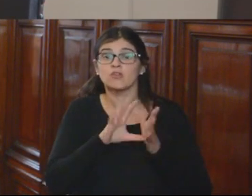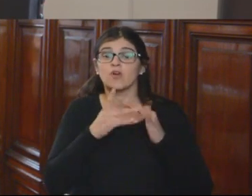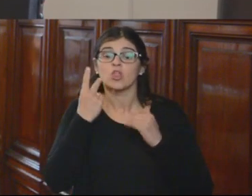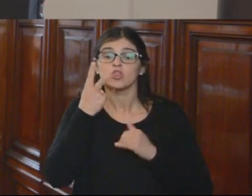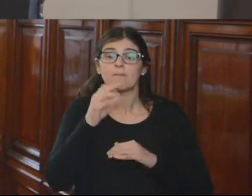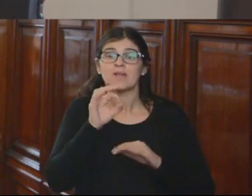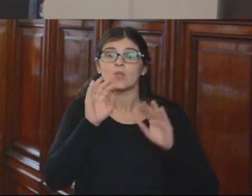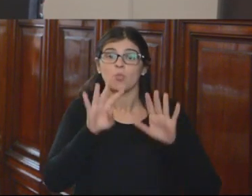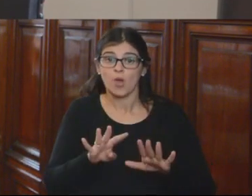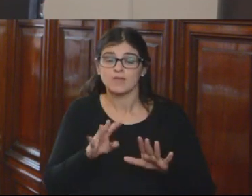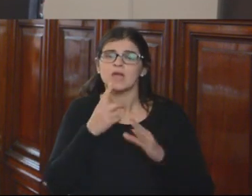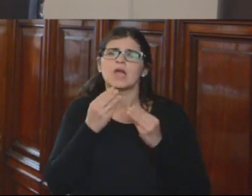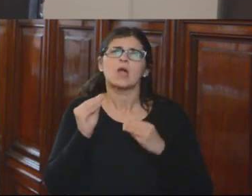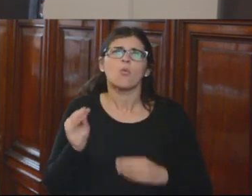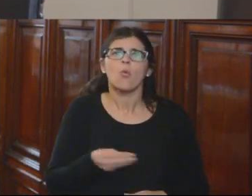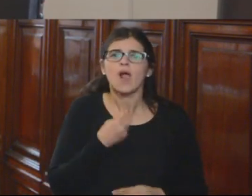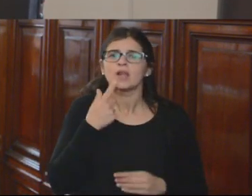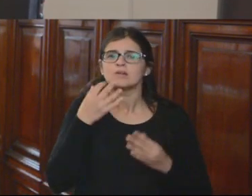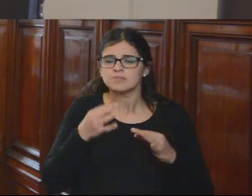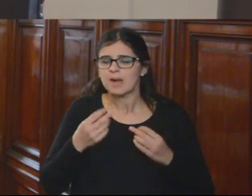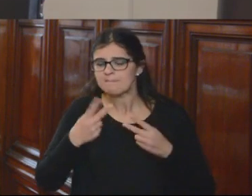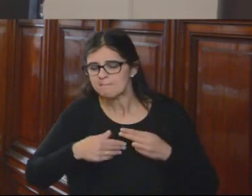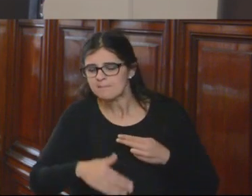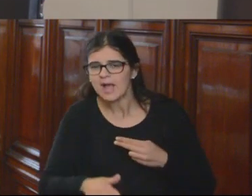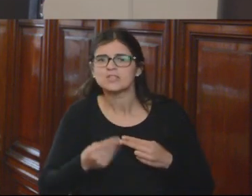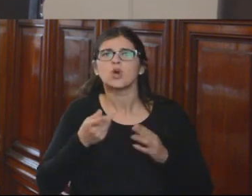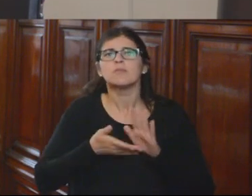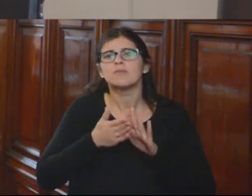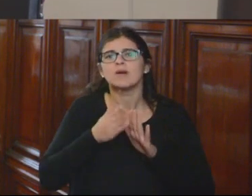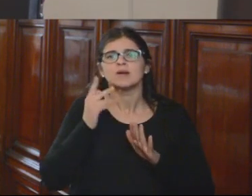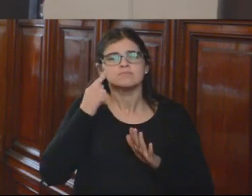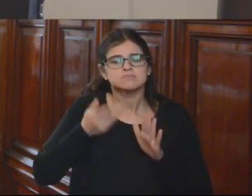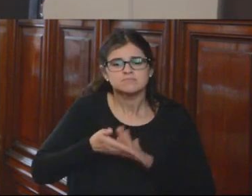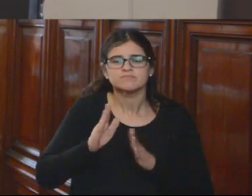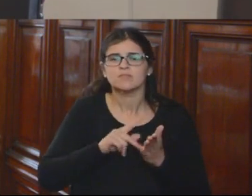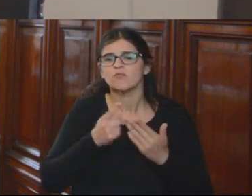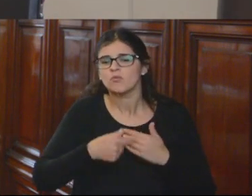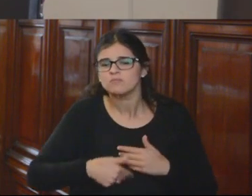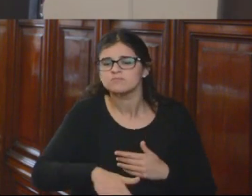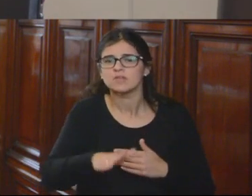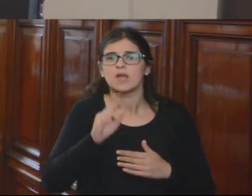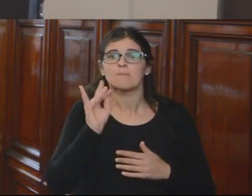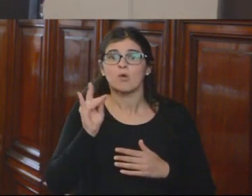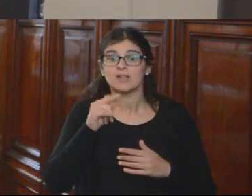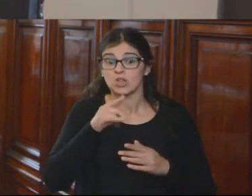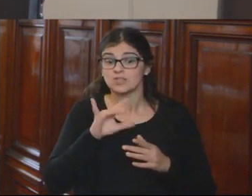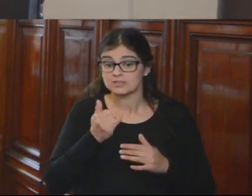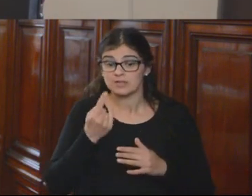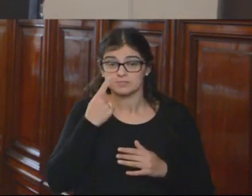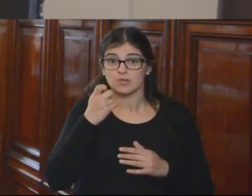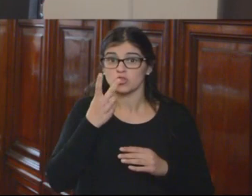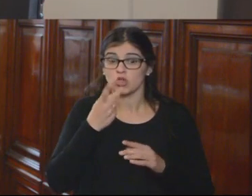2009, ¿cuál es el plazo, cómo proyecta el Estado boliviano, teniendo en cuenta esos dos indicadores anteriores,